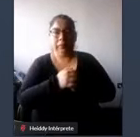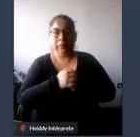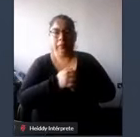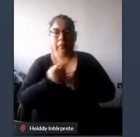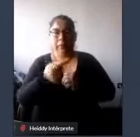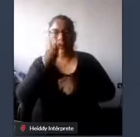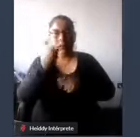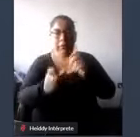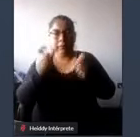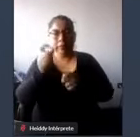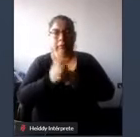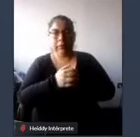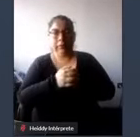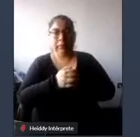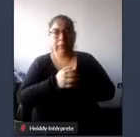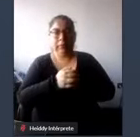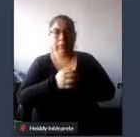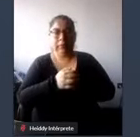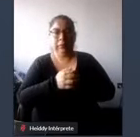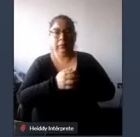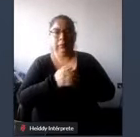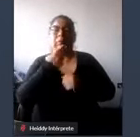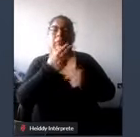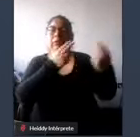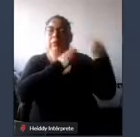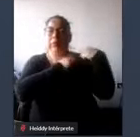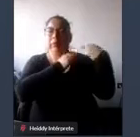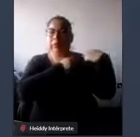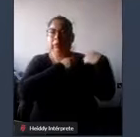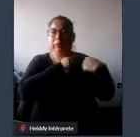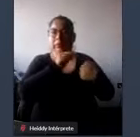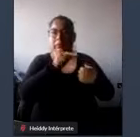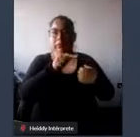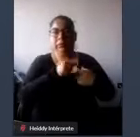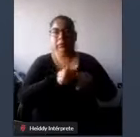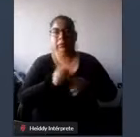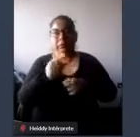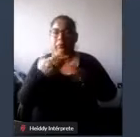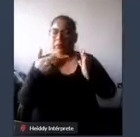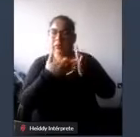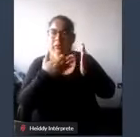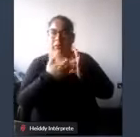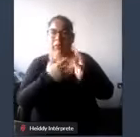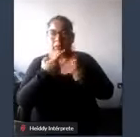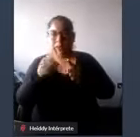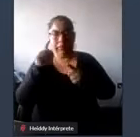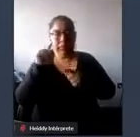con las personas encargadas sobre todo los funcionarios de gobierno